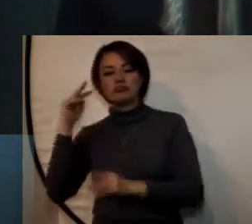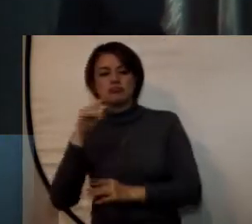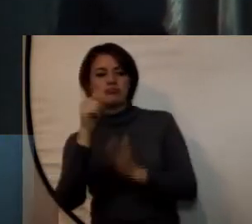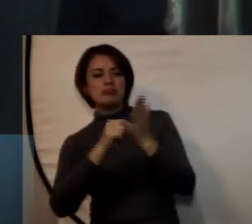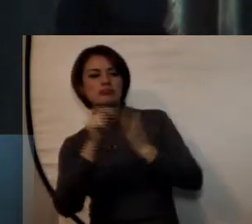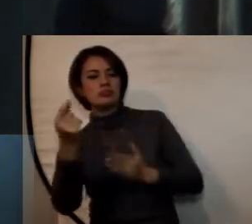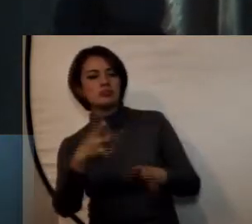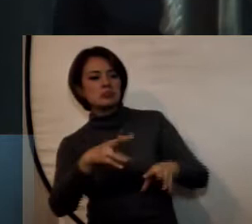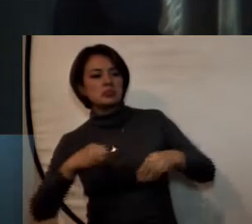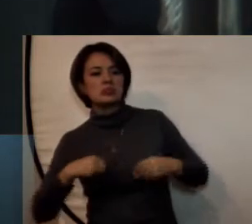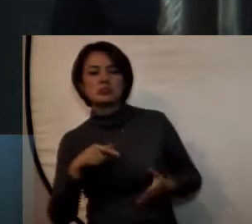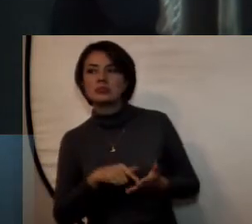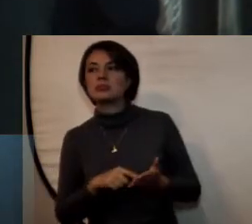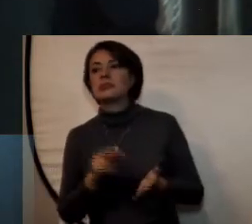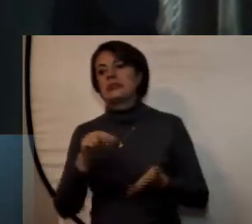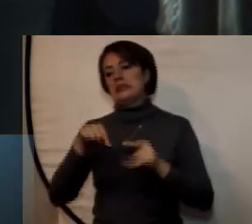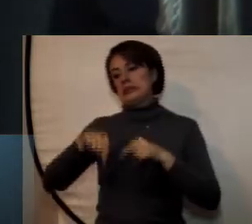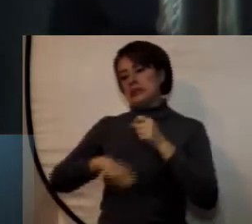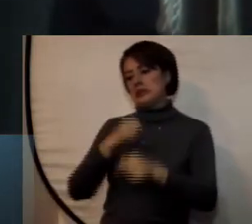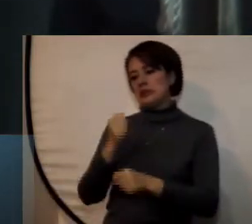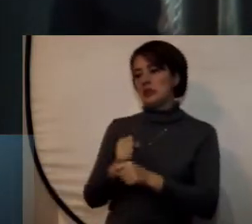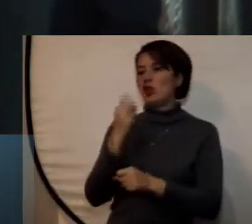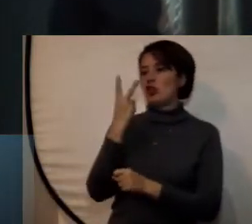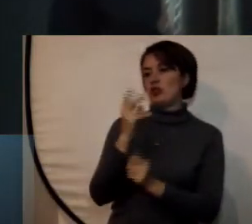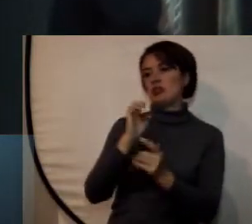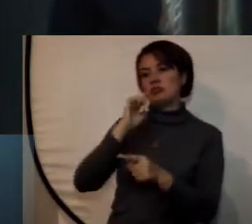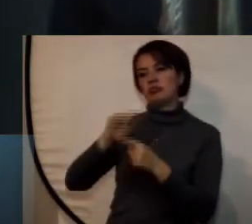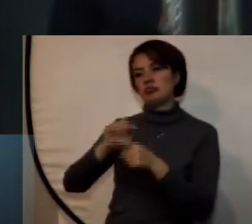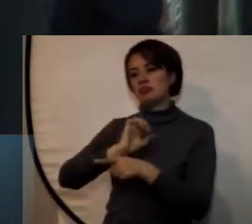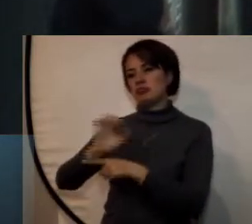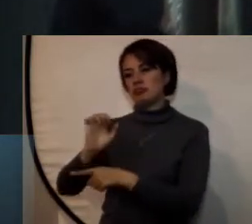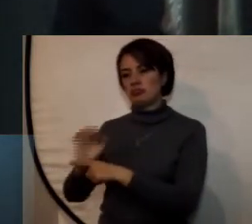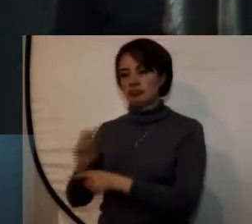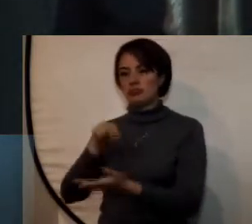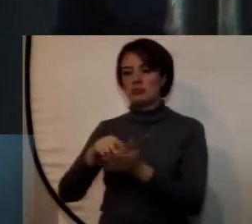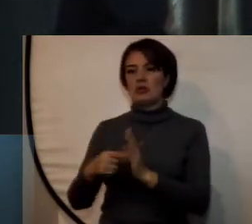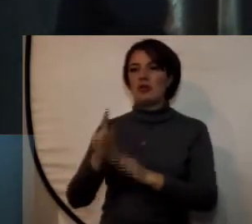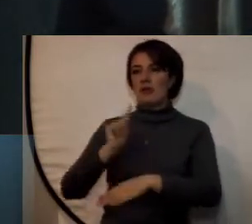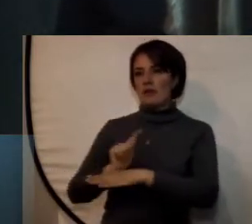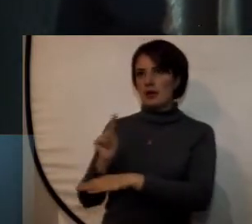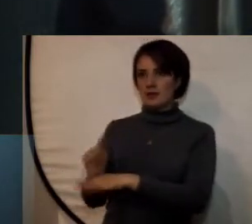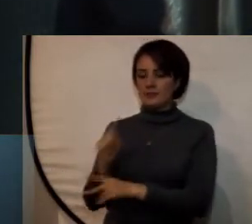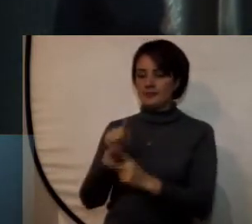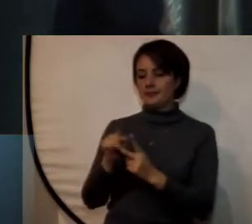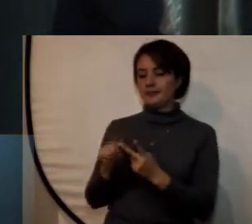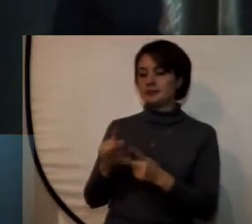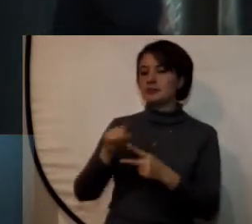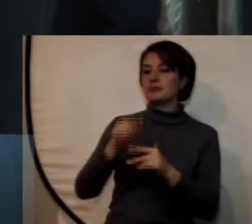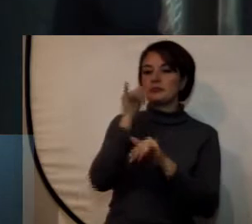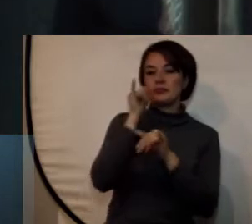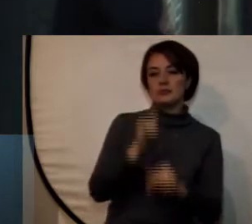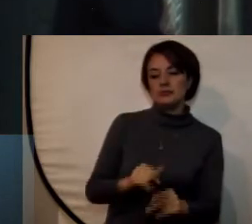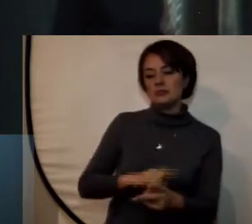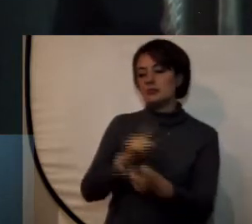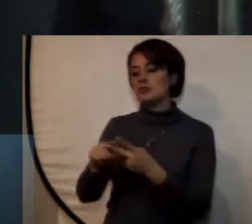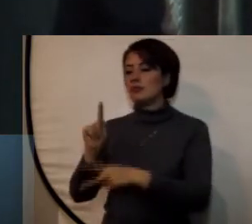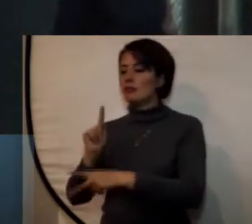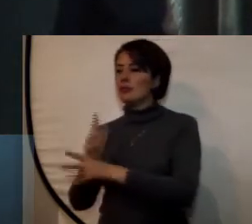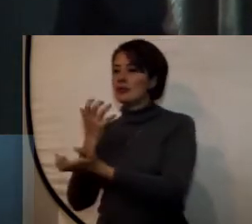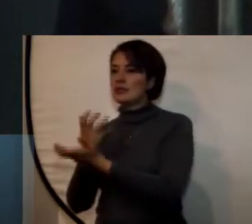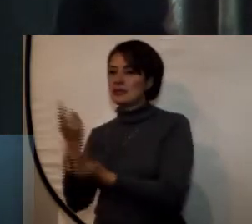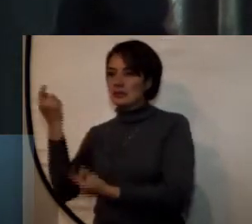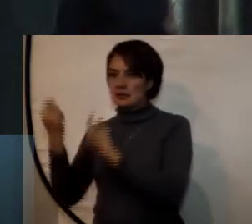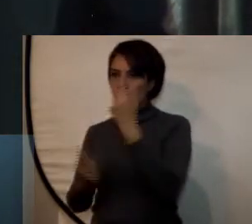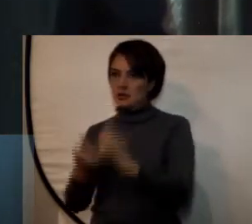está proyectado para este año dos ejercicios en dos facultades de la universidad la facultad de ingeniería y la facultad de ciencias